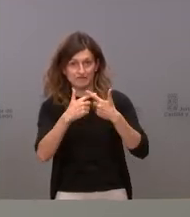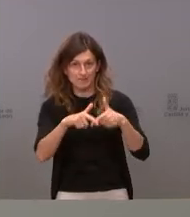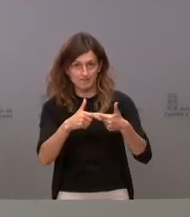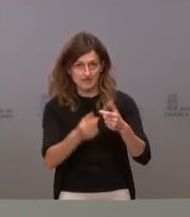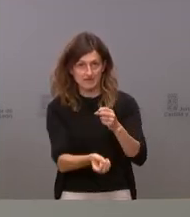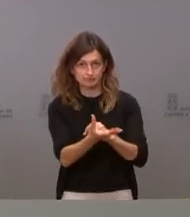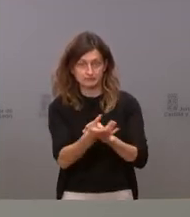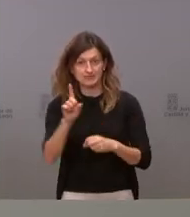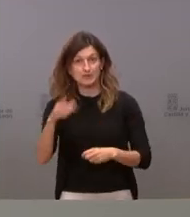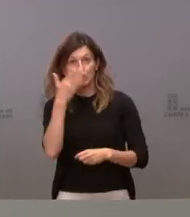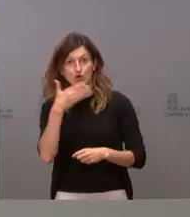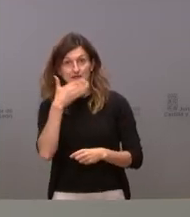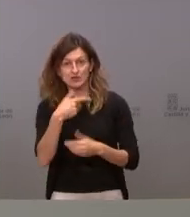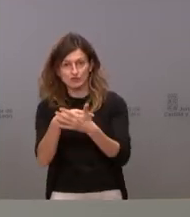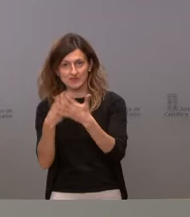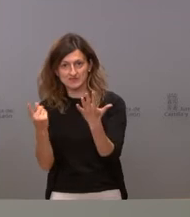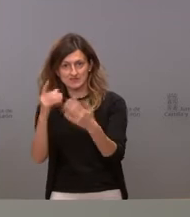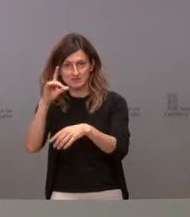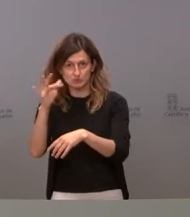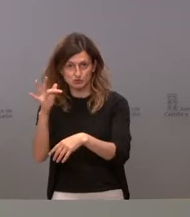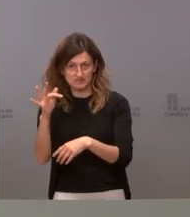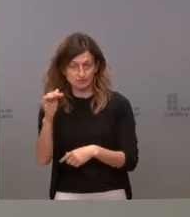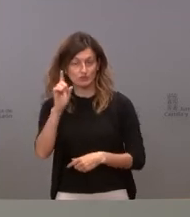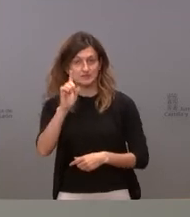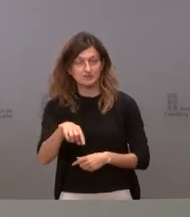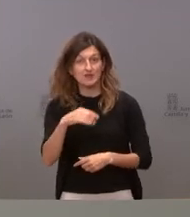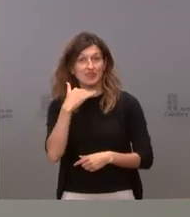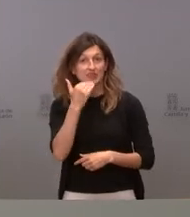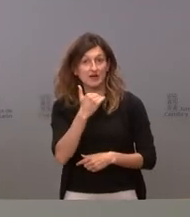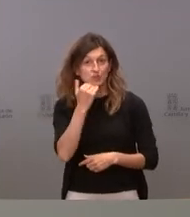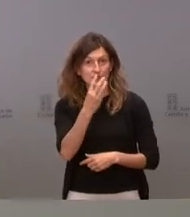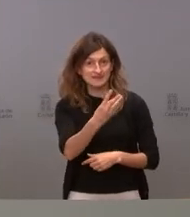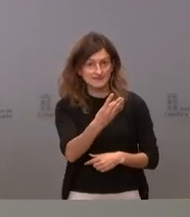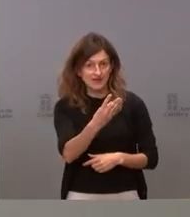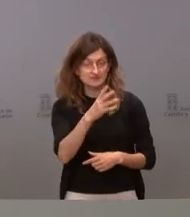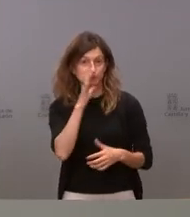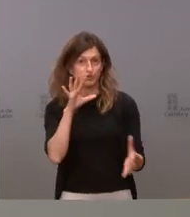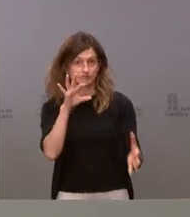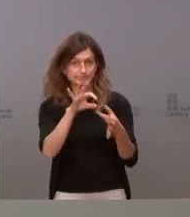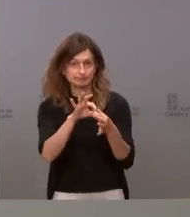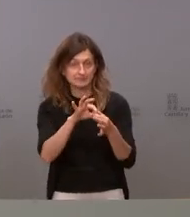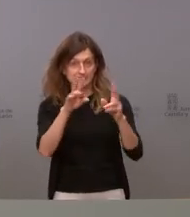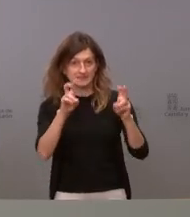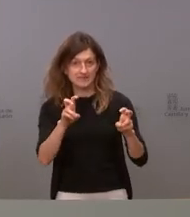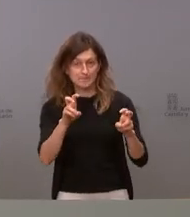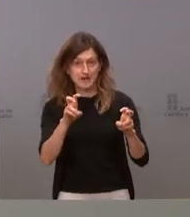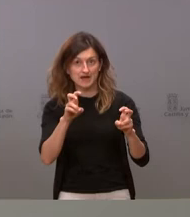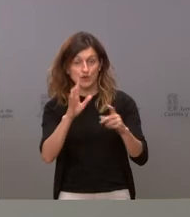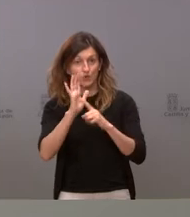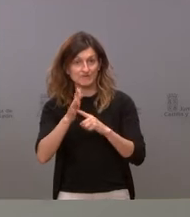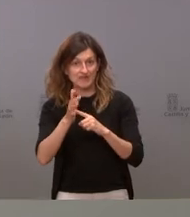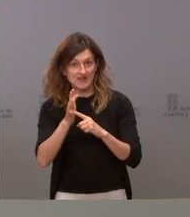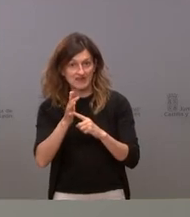un colegio en Valladolid con 16 casos positivos, un brote en Zamora con tres casos relacionado el caso índice con la feria